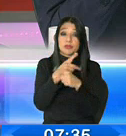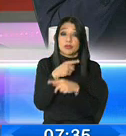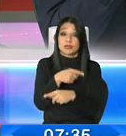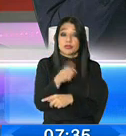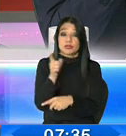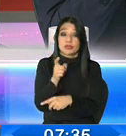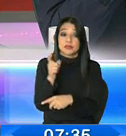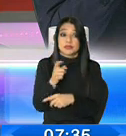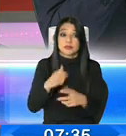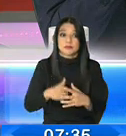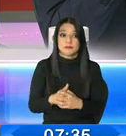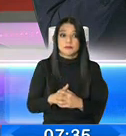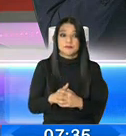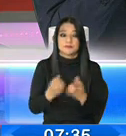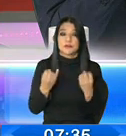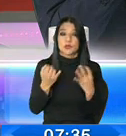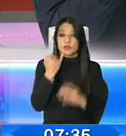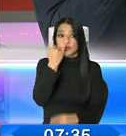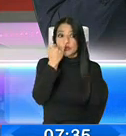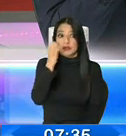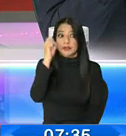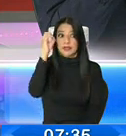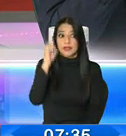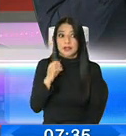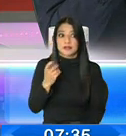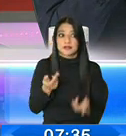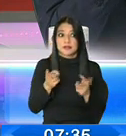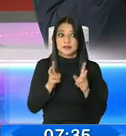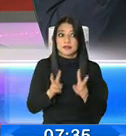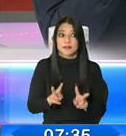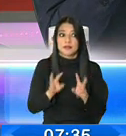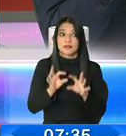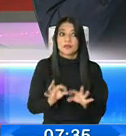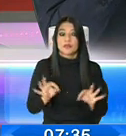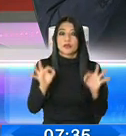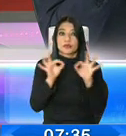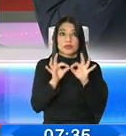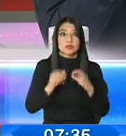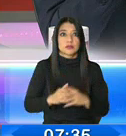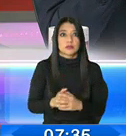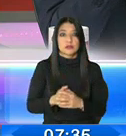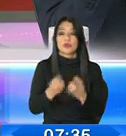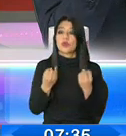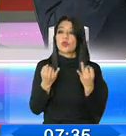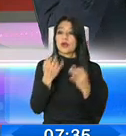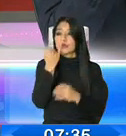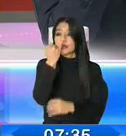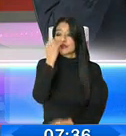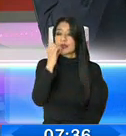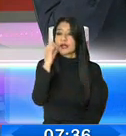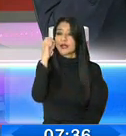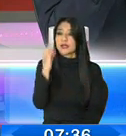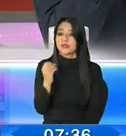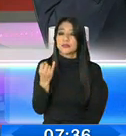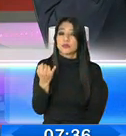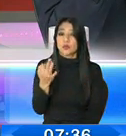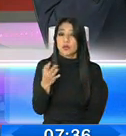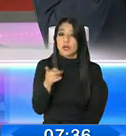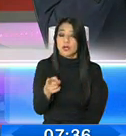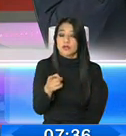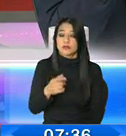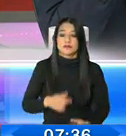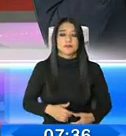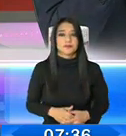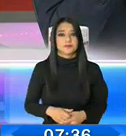requieren. La tasa de interés es también fundamental. Le iba a preguntar, ¿cuál es la tasa de interés y cuáles son los montos que puede tener ese